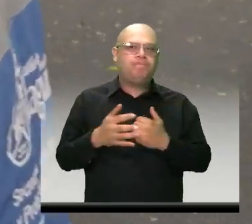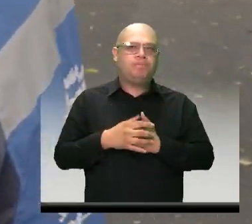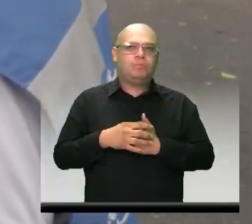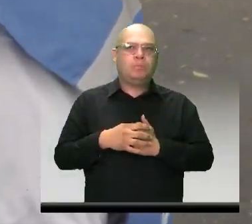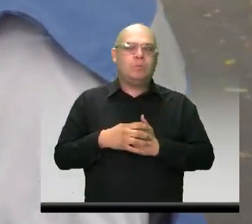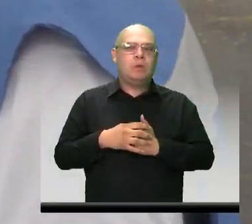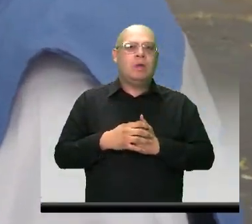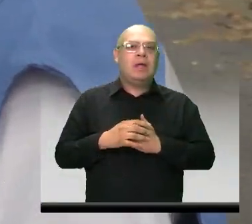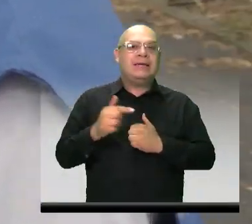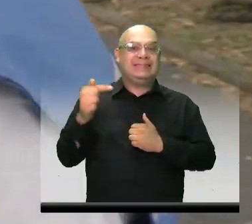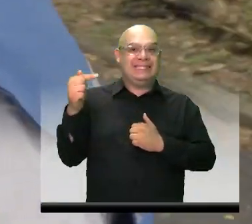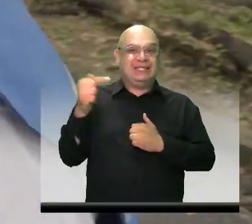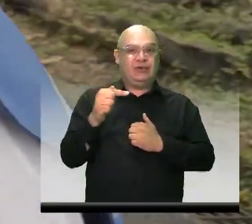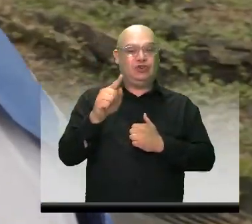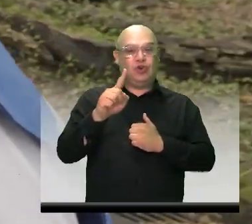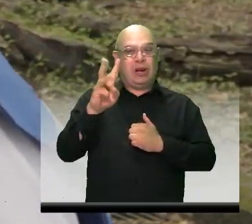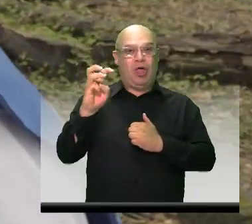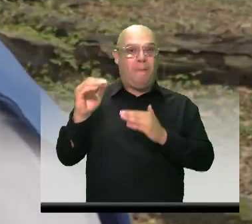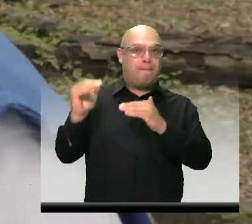a menos 18 grados centígrados.